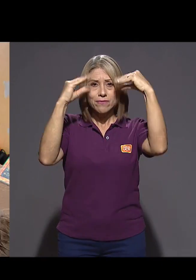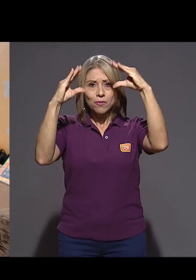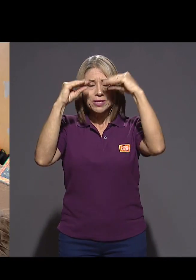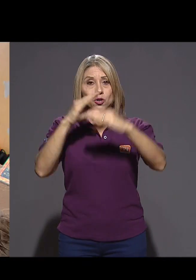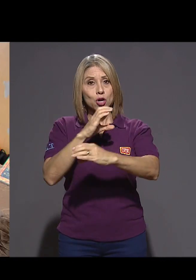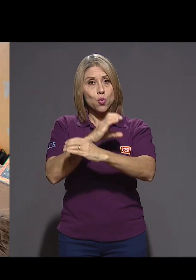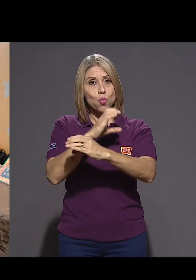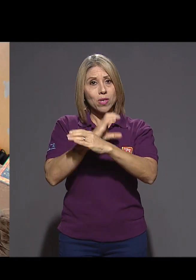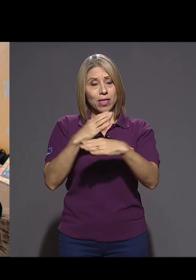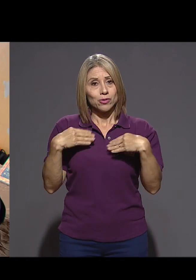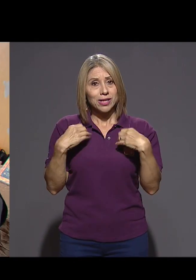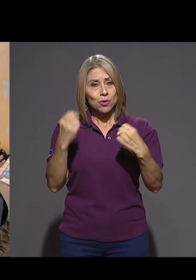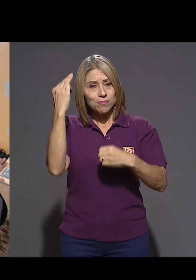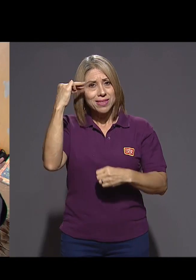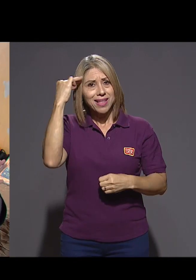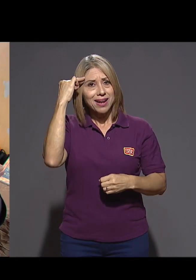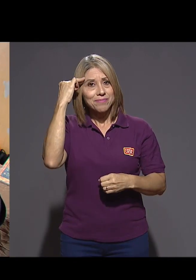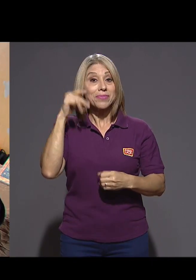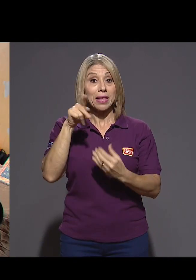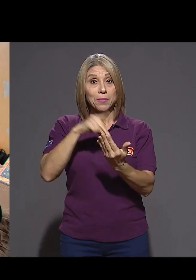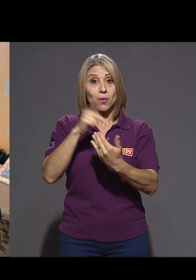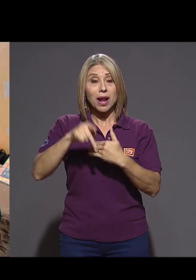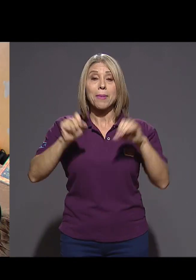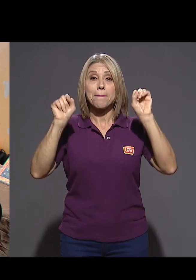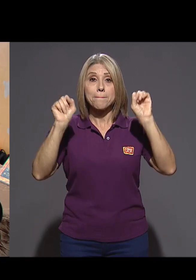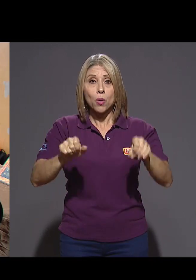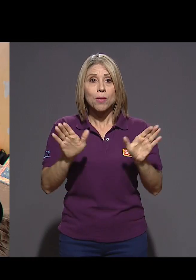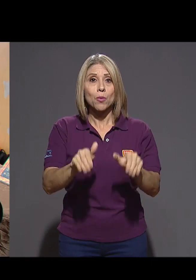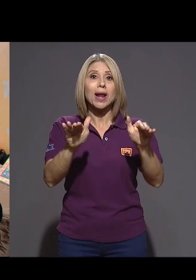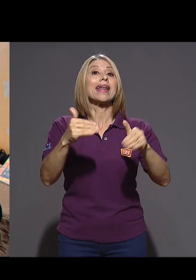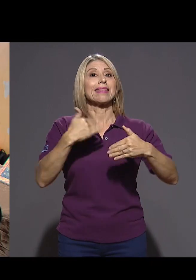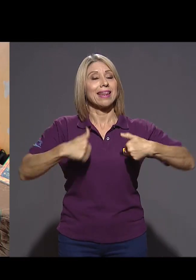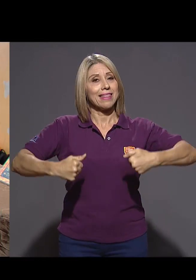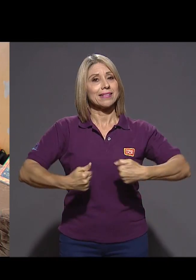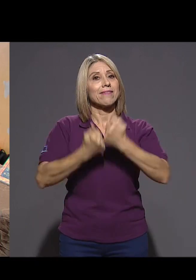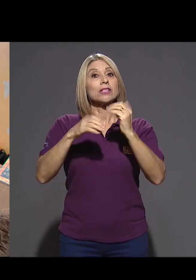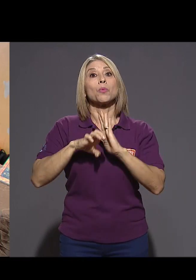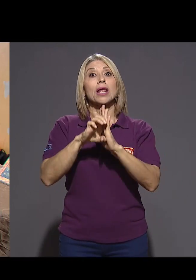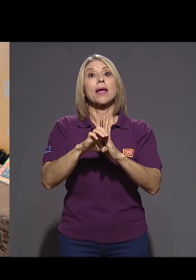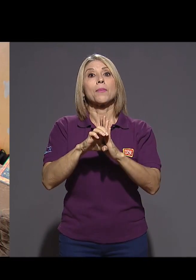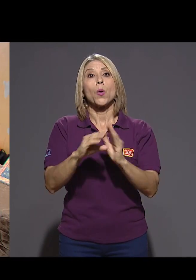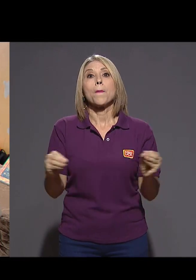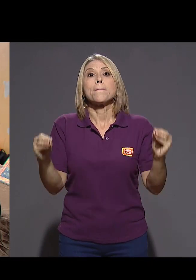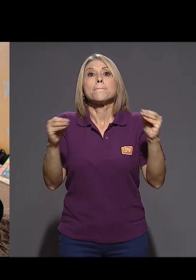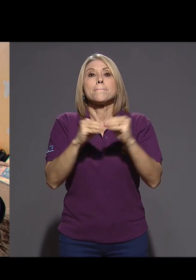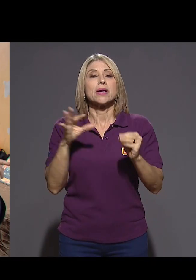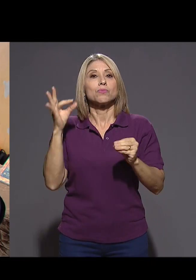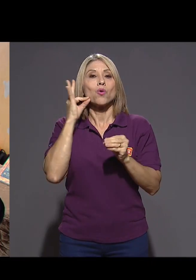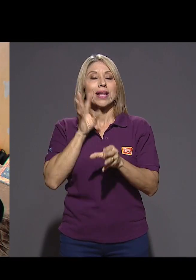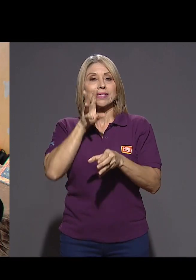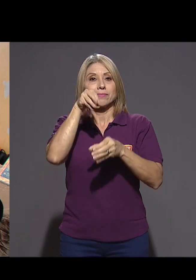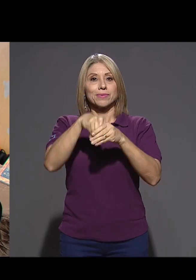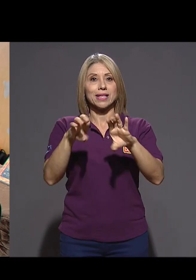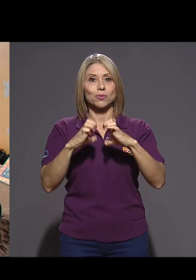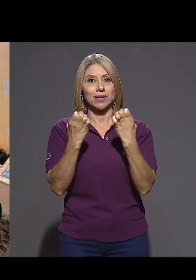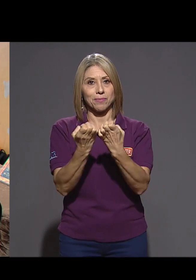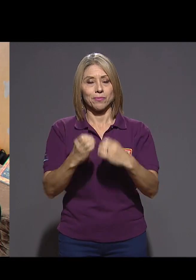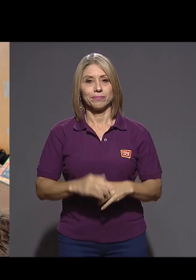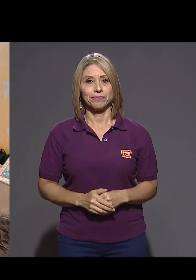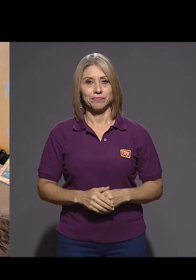información y cuidado de la salud mental, Podemos Volar tiene desafíos, como la incorporación de más mujeres en su equipo.